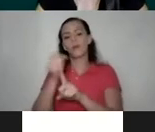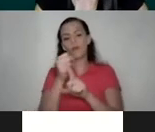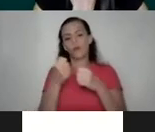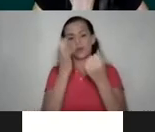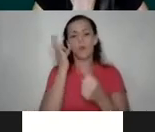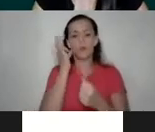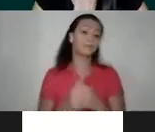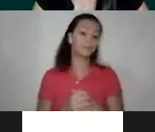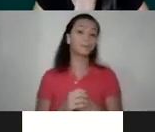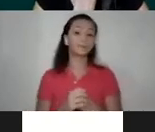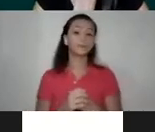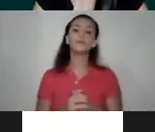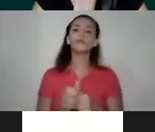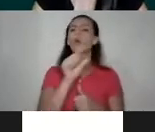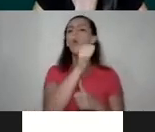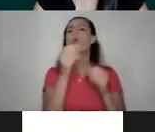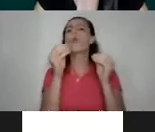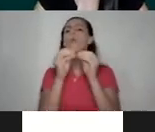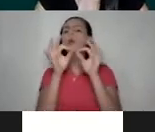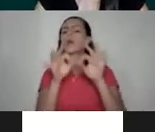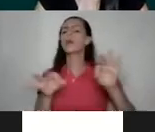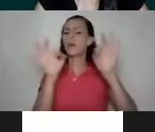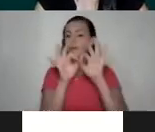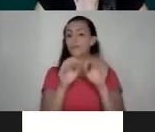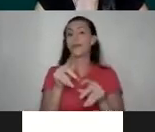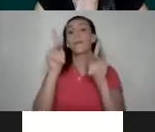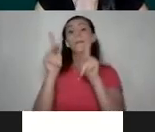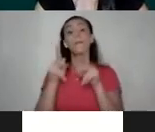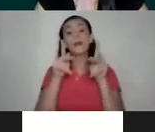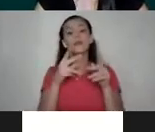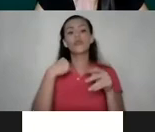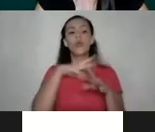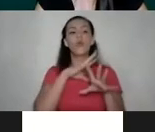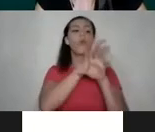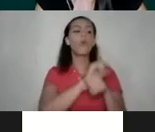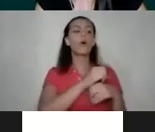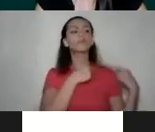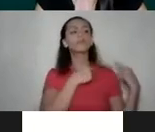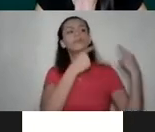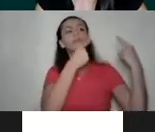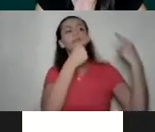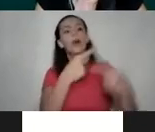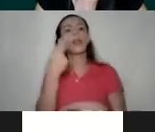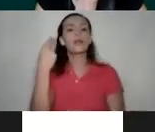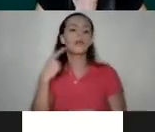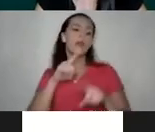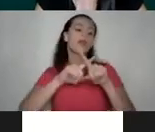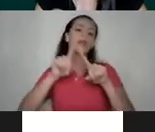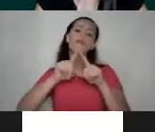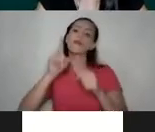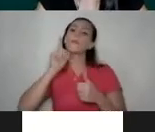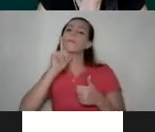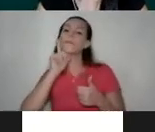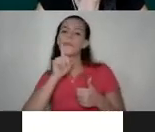Y otra cosa muy importante es que las personas hemos desarrollado a lo largo de la historia diferentes mitos y algunos